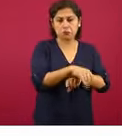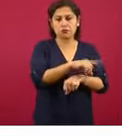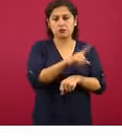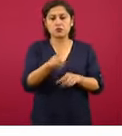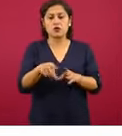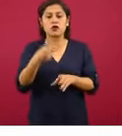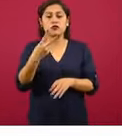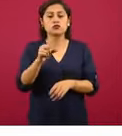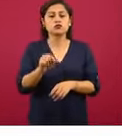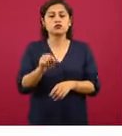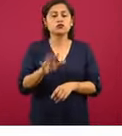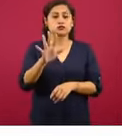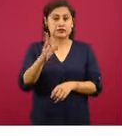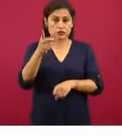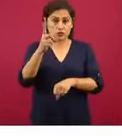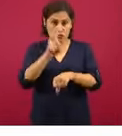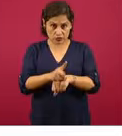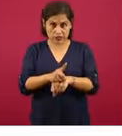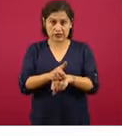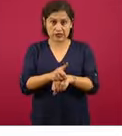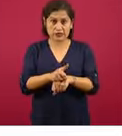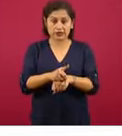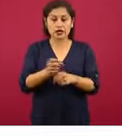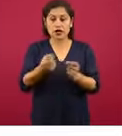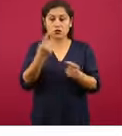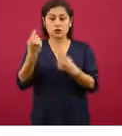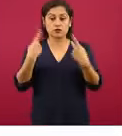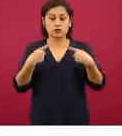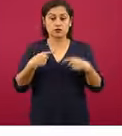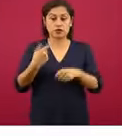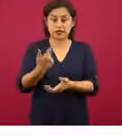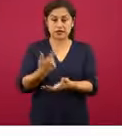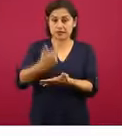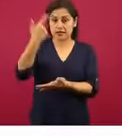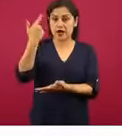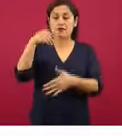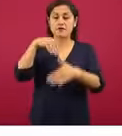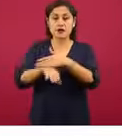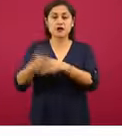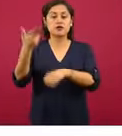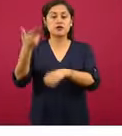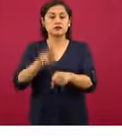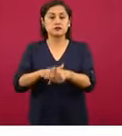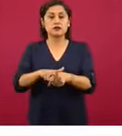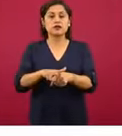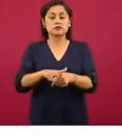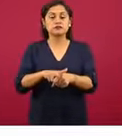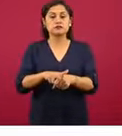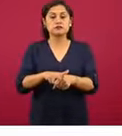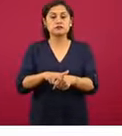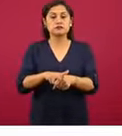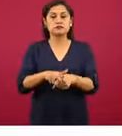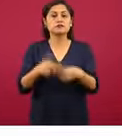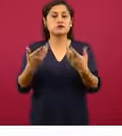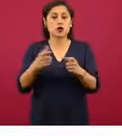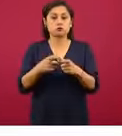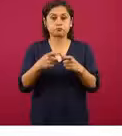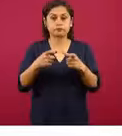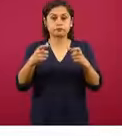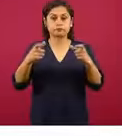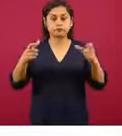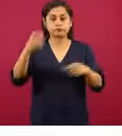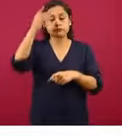días en aquellos pacientes que estaban en una situación más leve. Pero en aquellos pacientes que tenían una situación grave, esto sigue aumentando